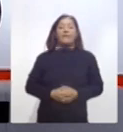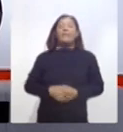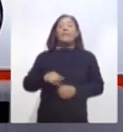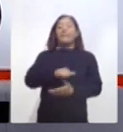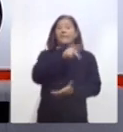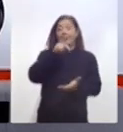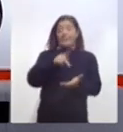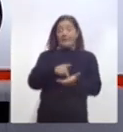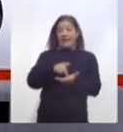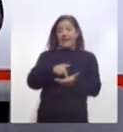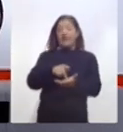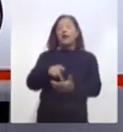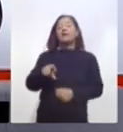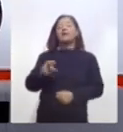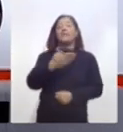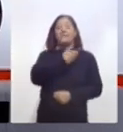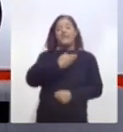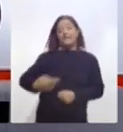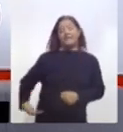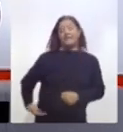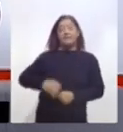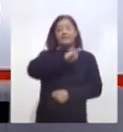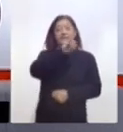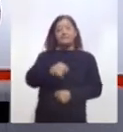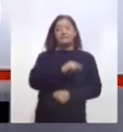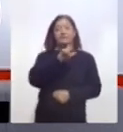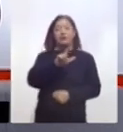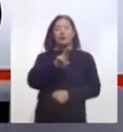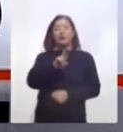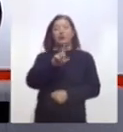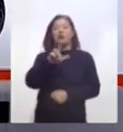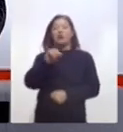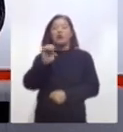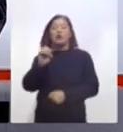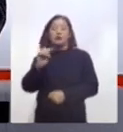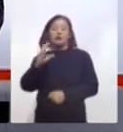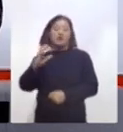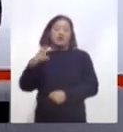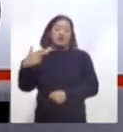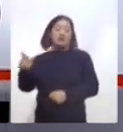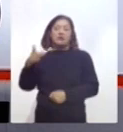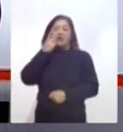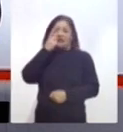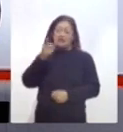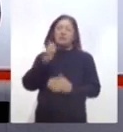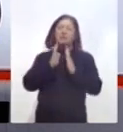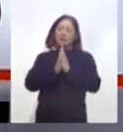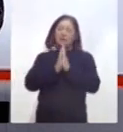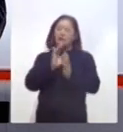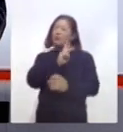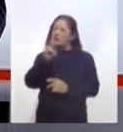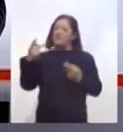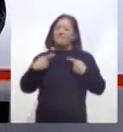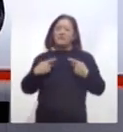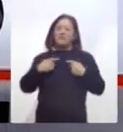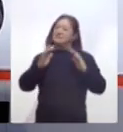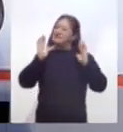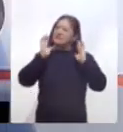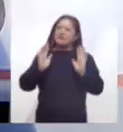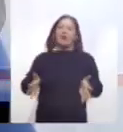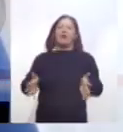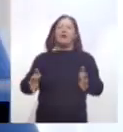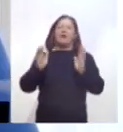Apisaco, el alcalde Julio César Hernández llamó a la población a quedarse en casa para evitar más contagios.